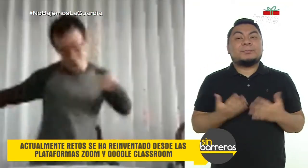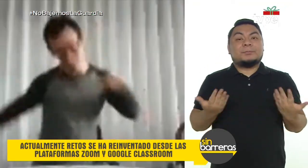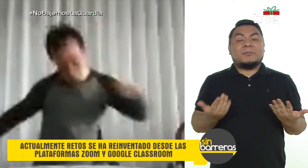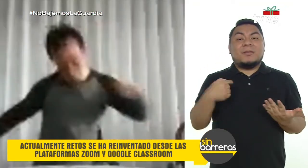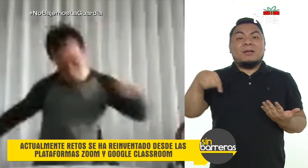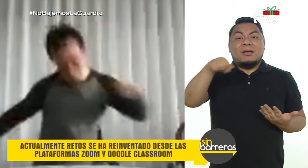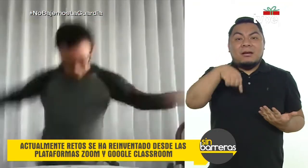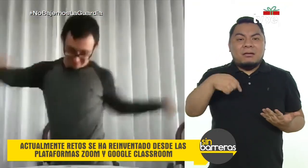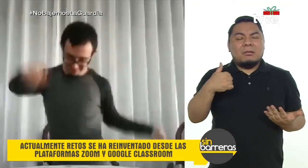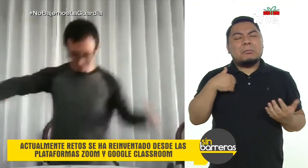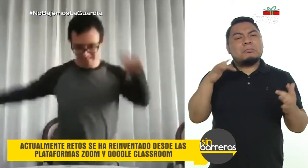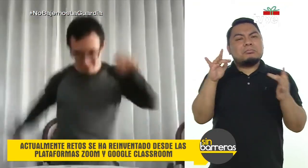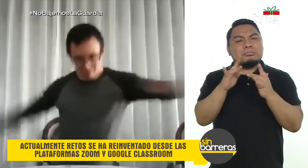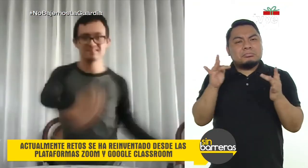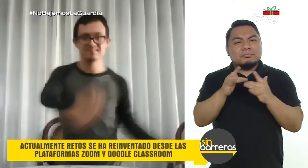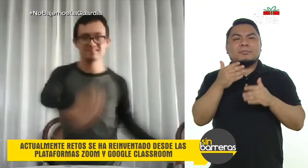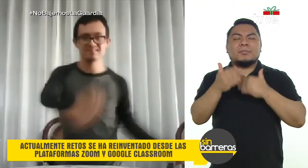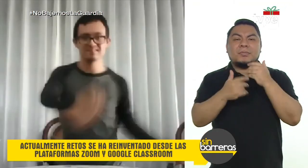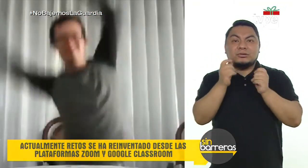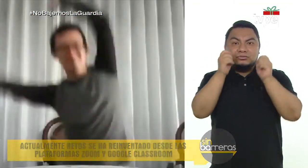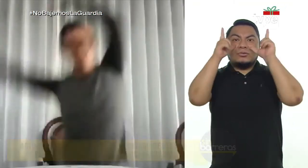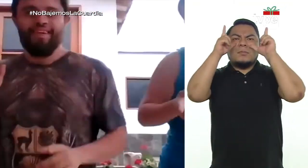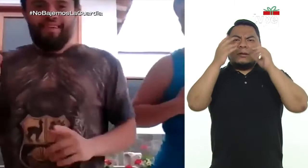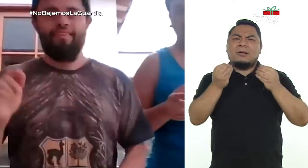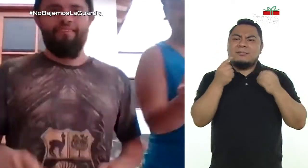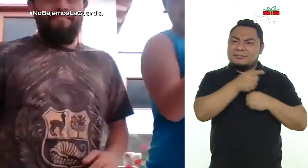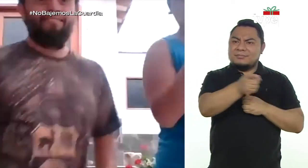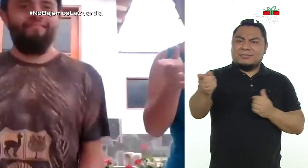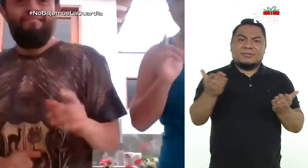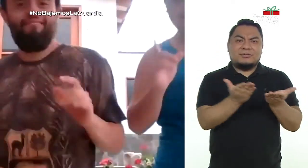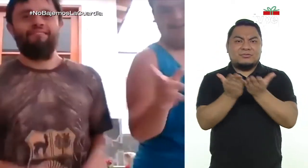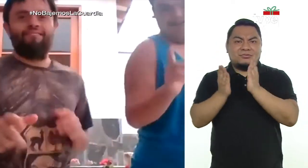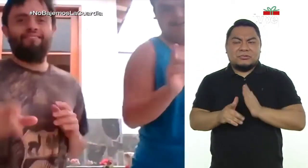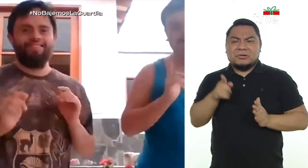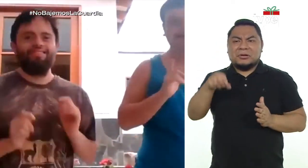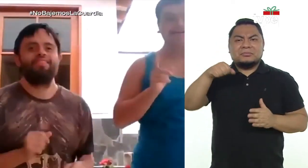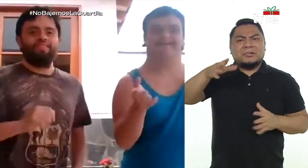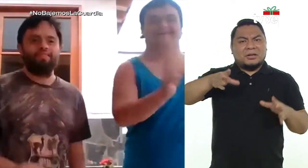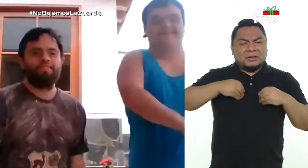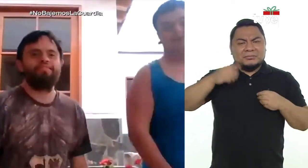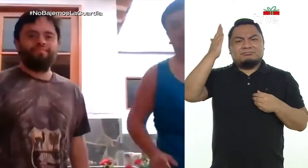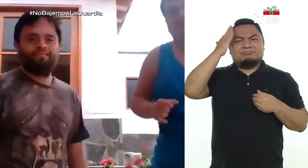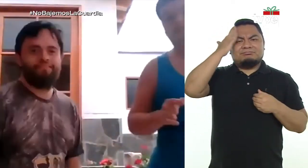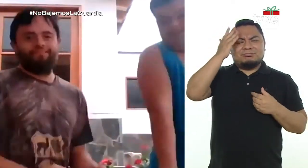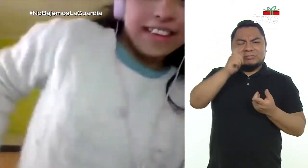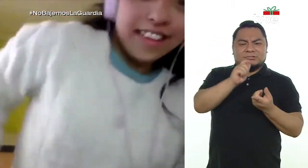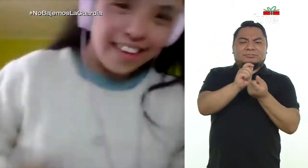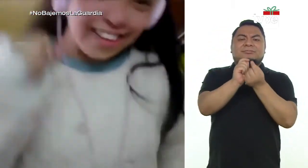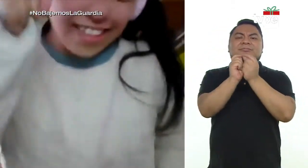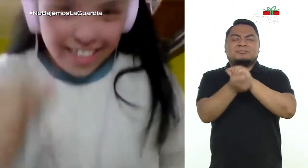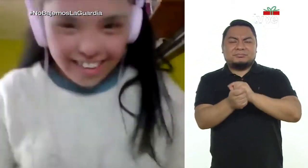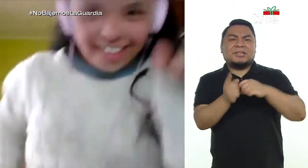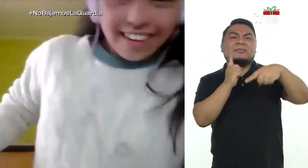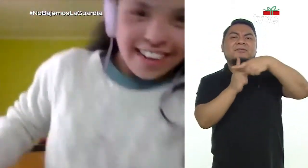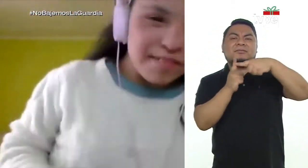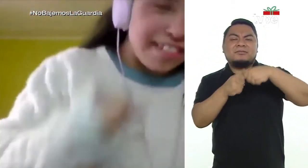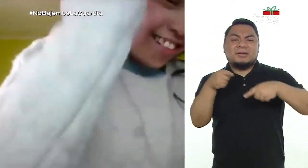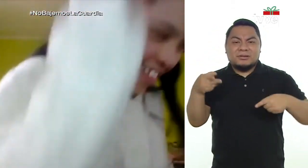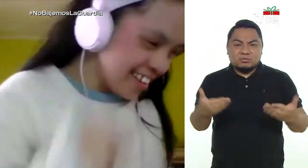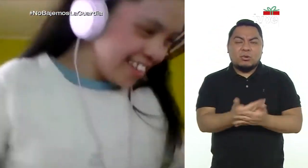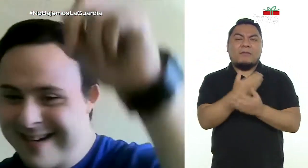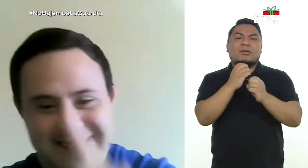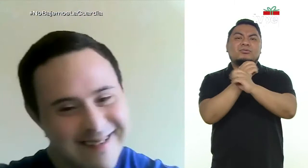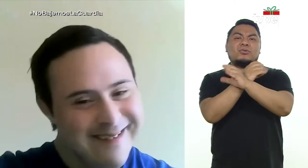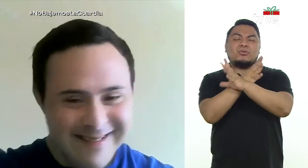Nos hemos sorprendido de cómo los alumnos se han adecuado satisfactoriamente a